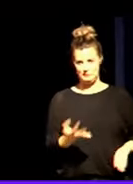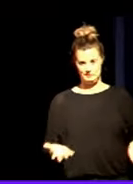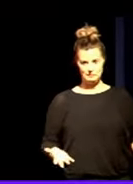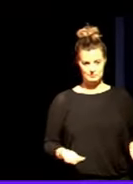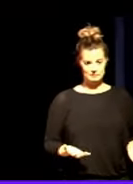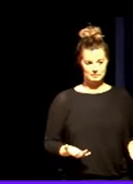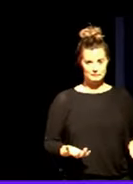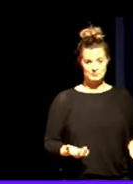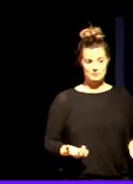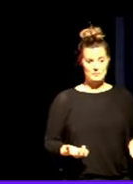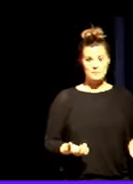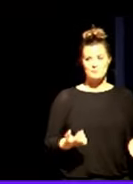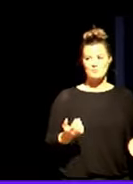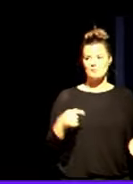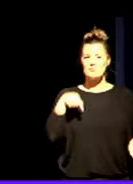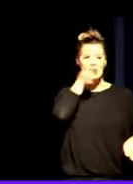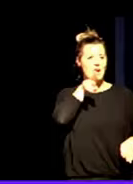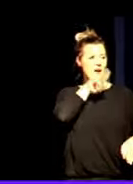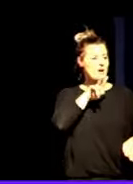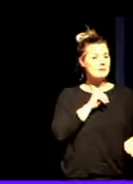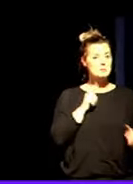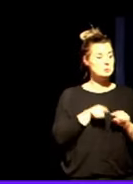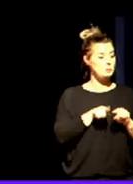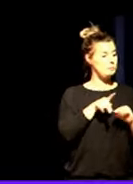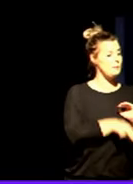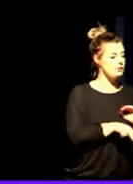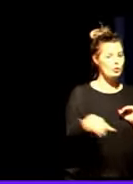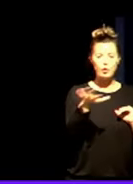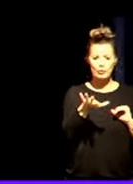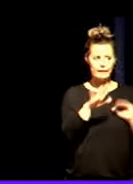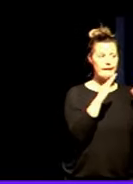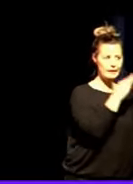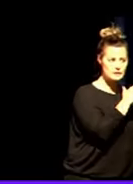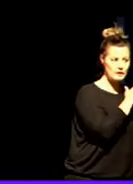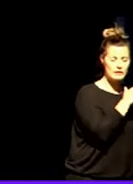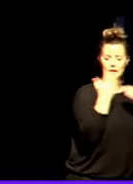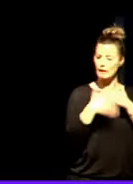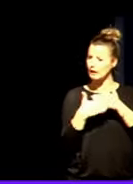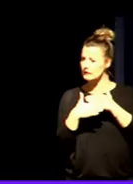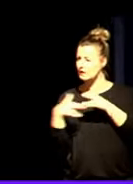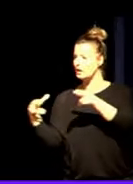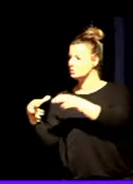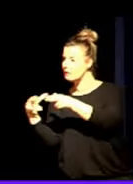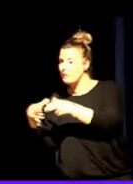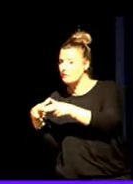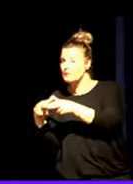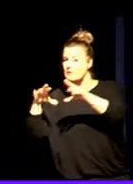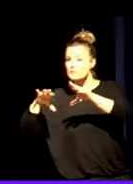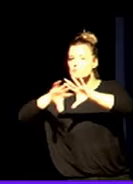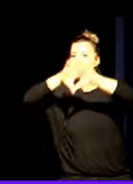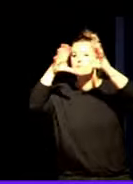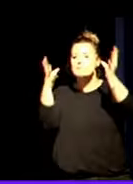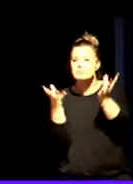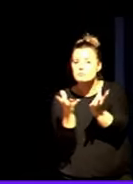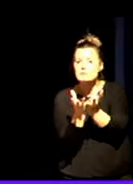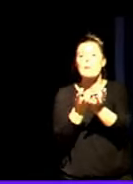estamos hablando de una prevención en casa en la calle en la sociedad en su conjunto y tambien en la